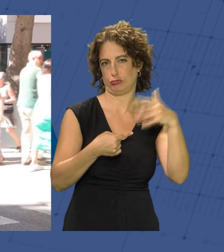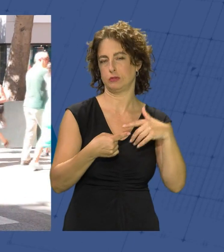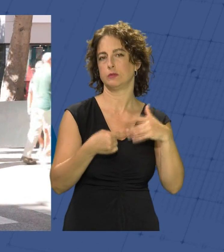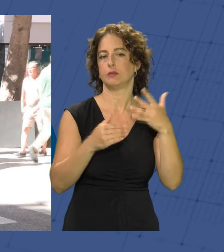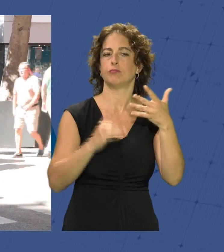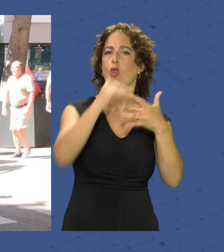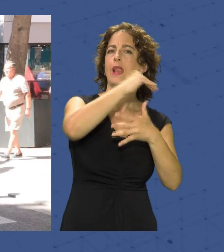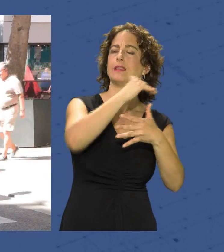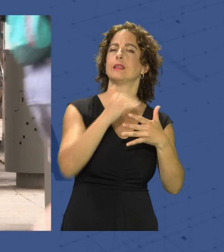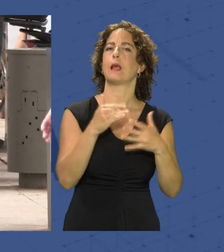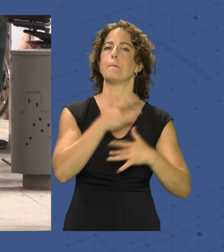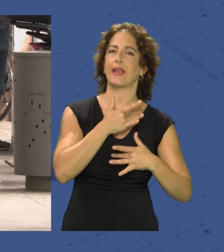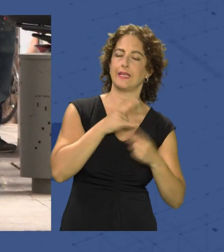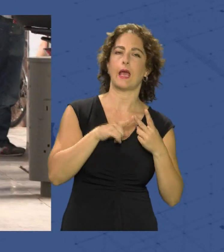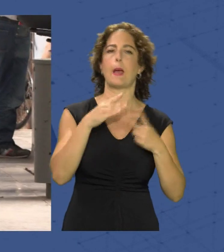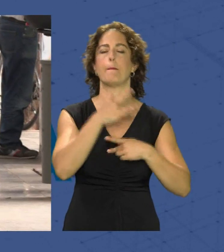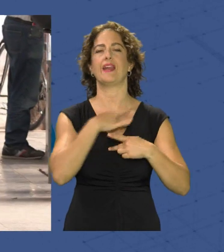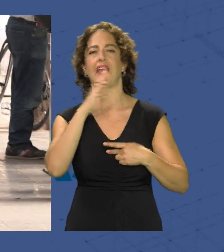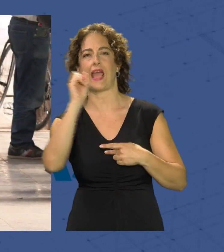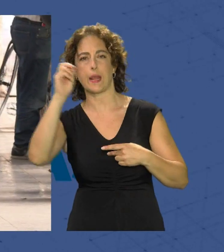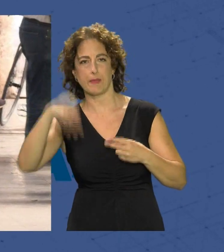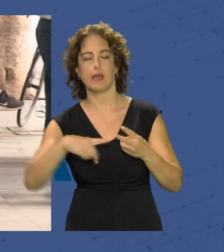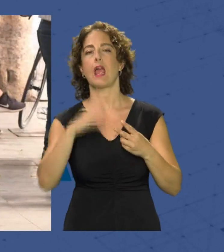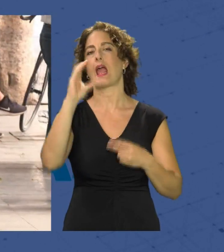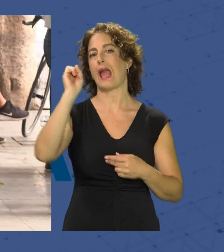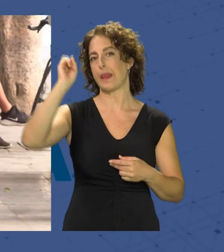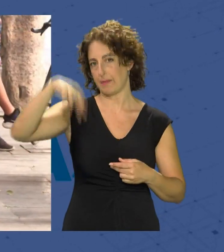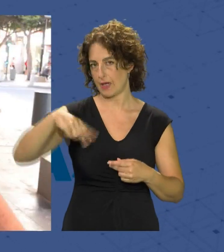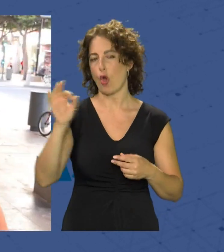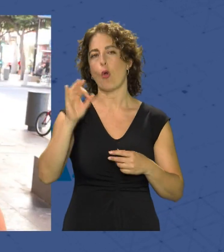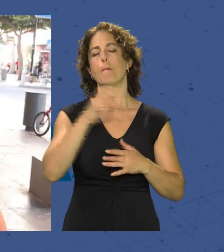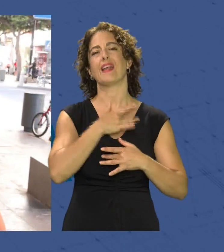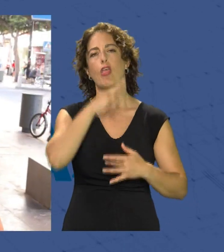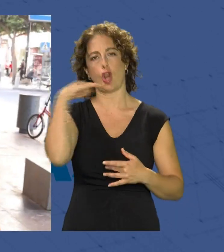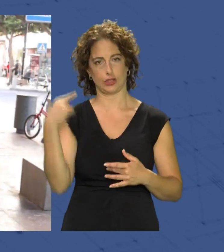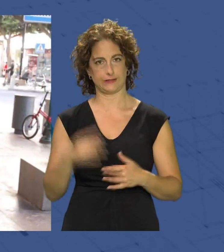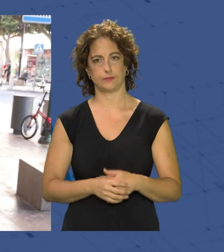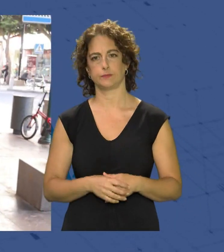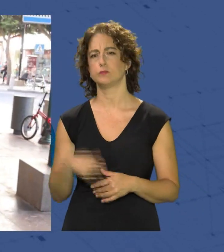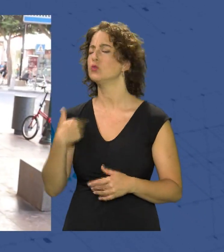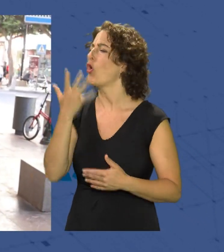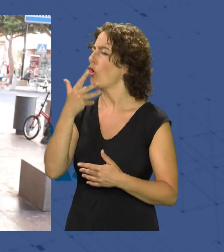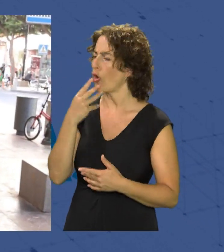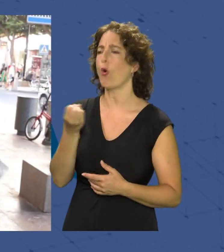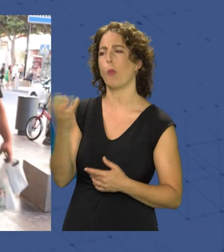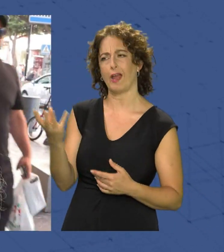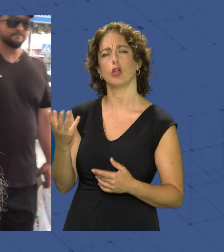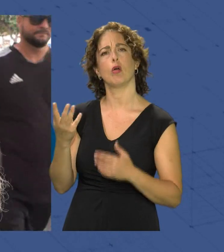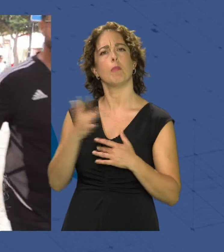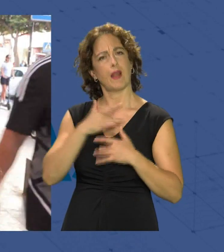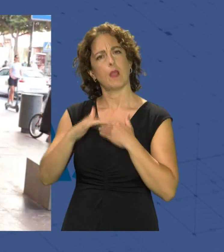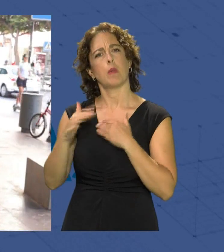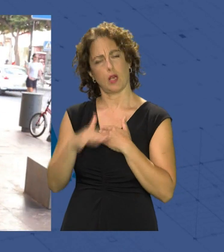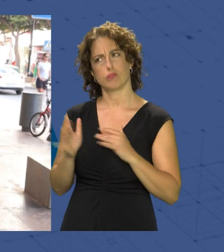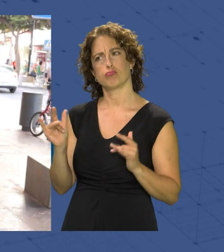delante está María María del Carmen Carmen o María Dolores yo conozco a María aquí en Almería de María del Mar que le pone